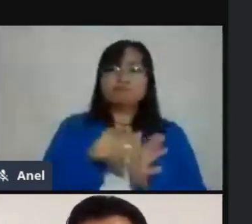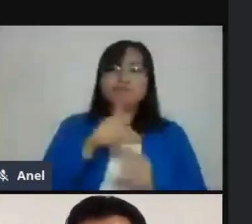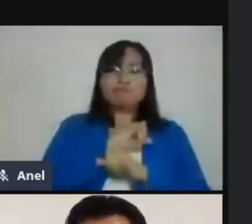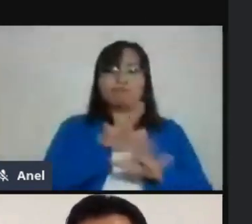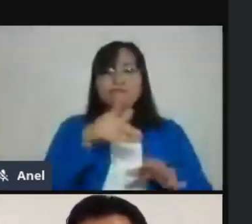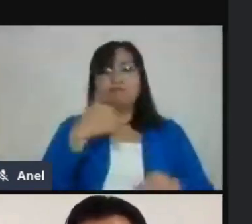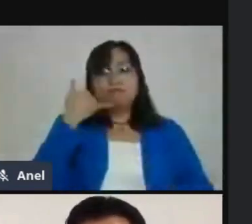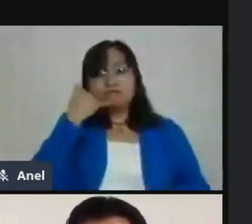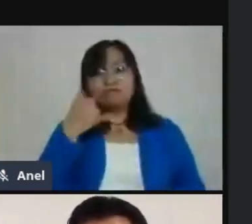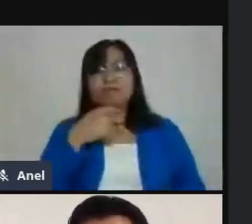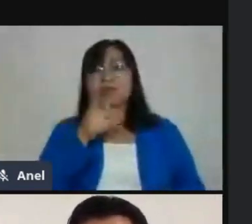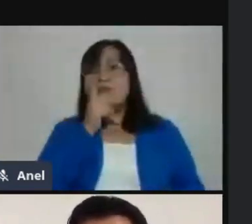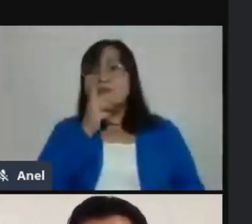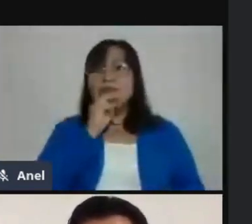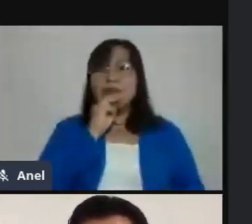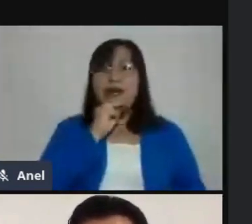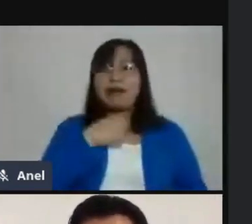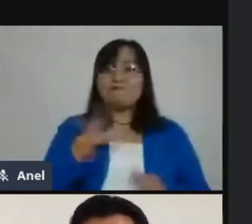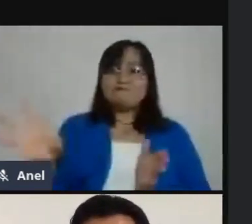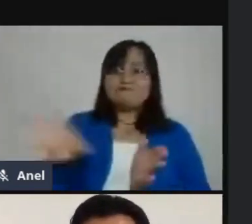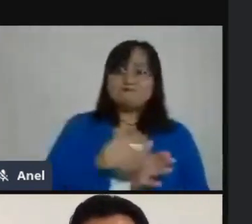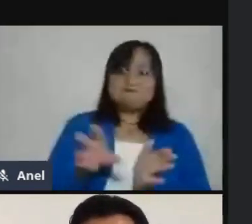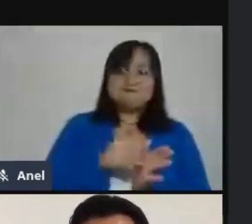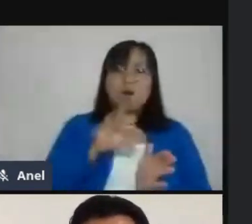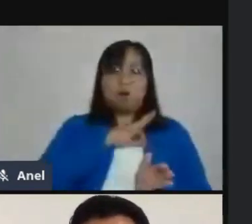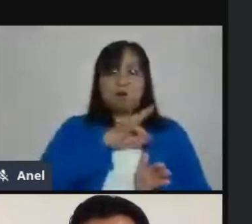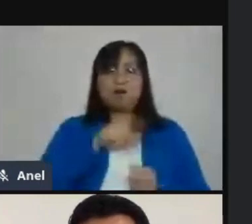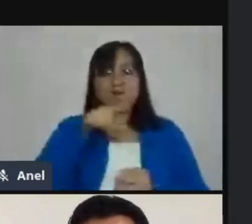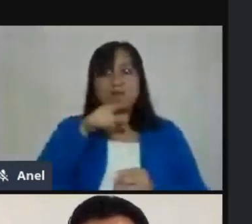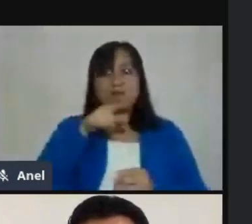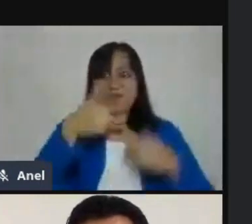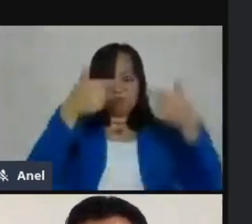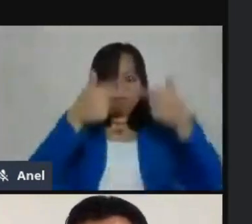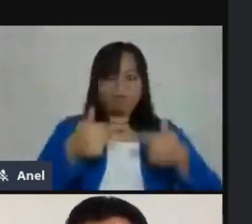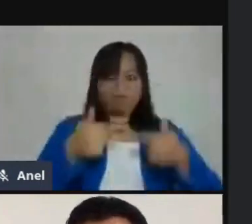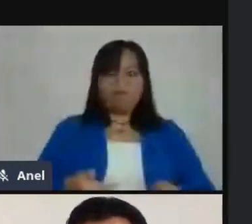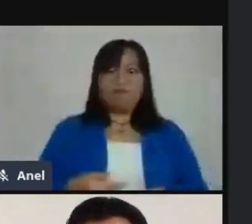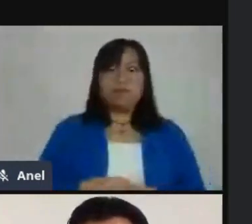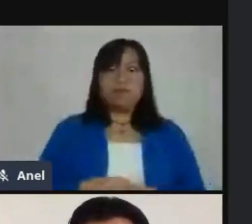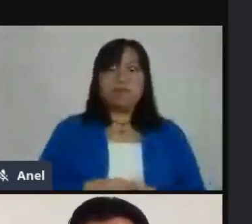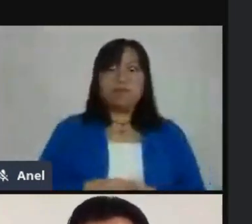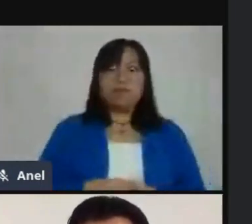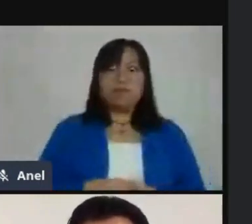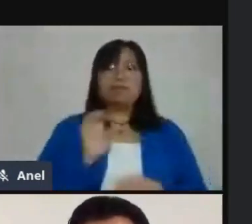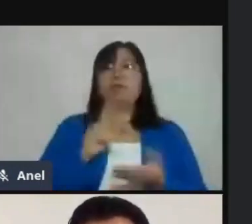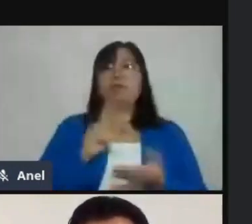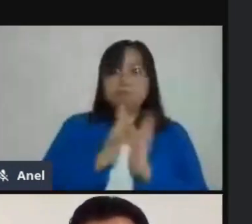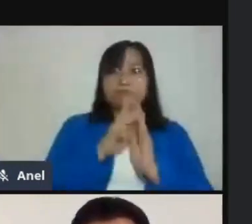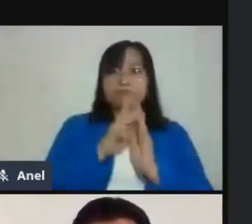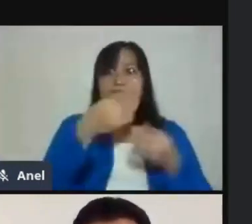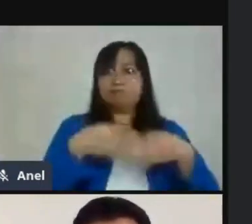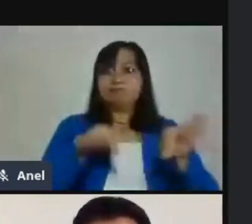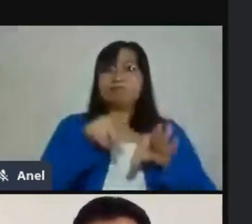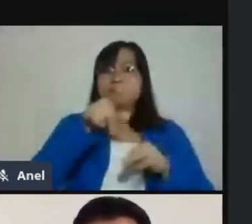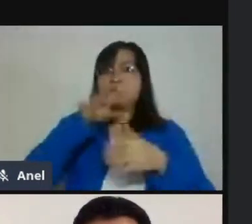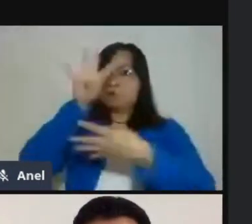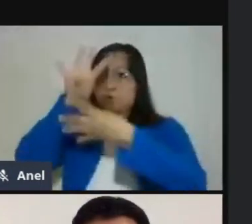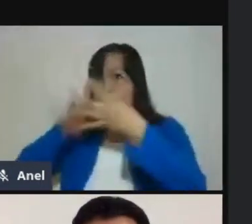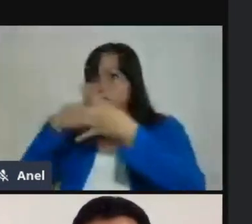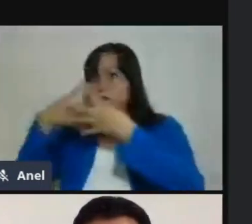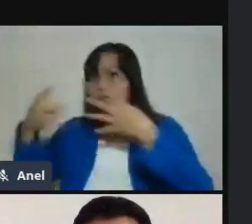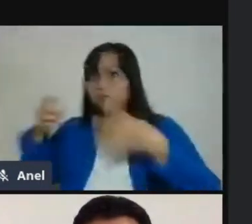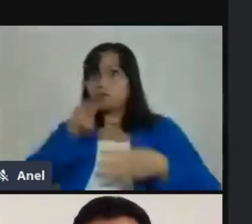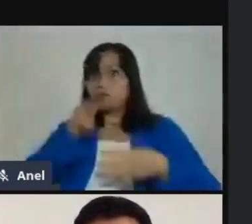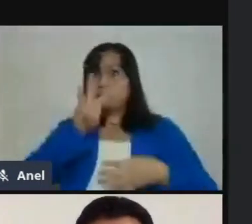en el ícono del waffle, nosotros vamos a poder buscar seleccionar el ícono de